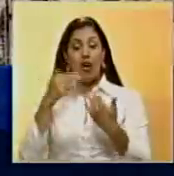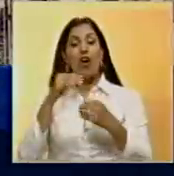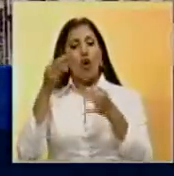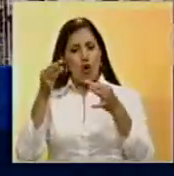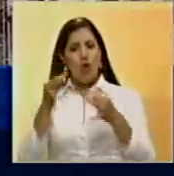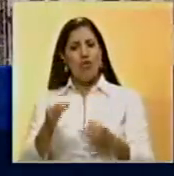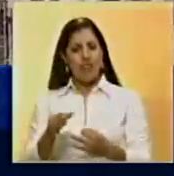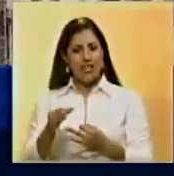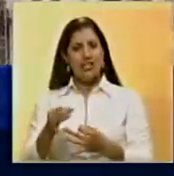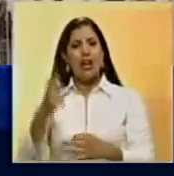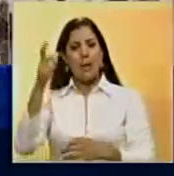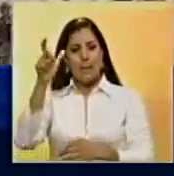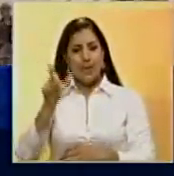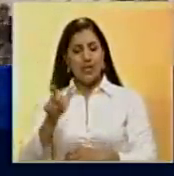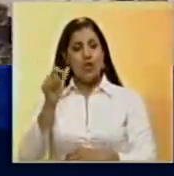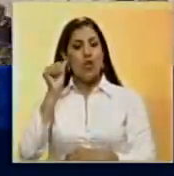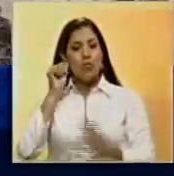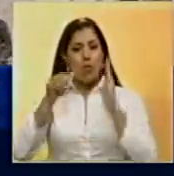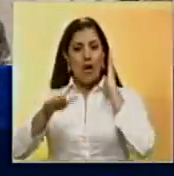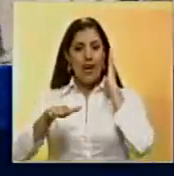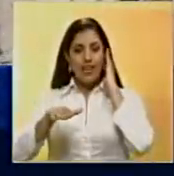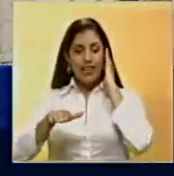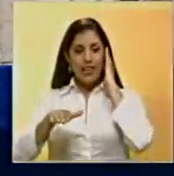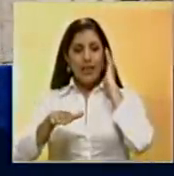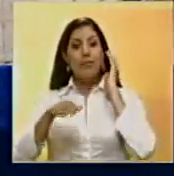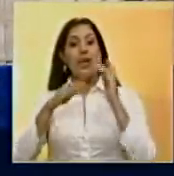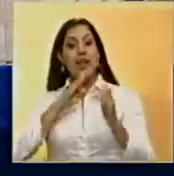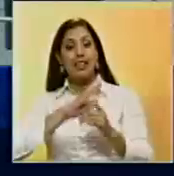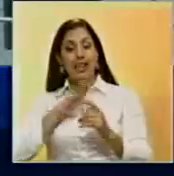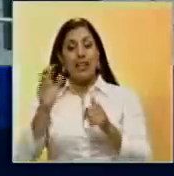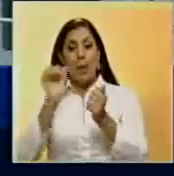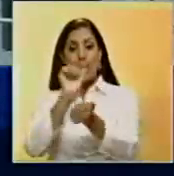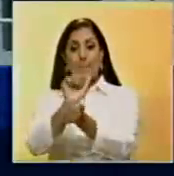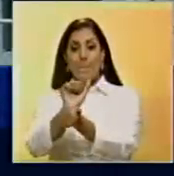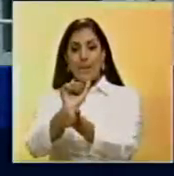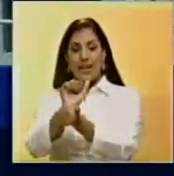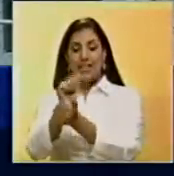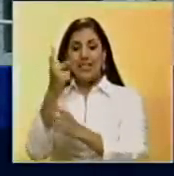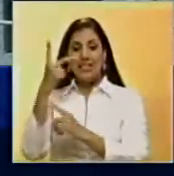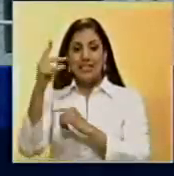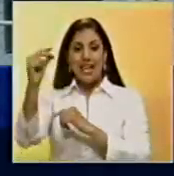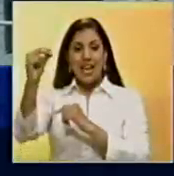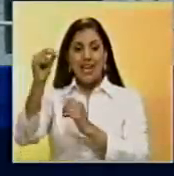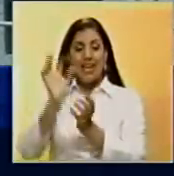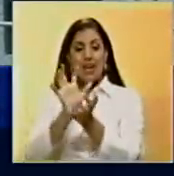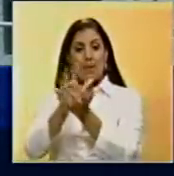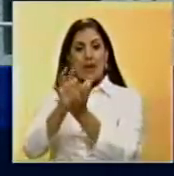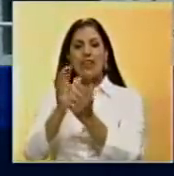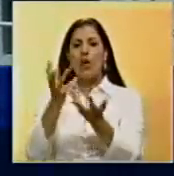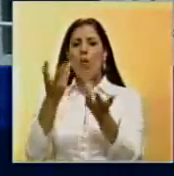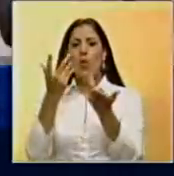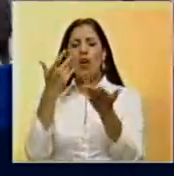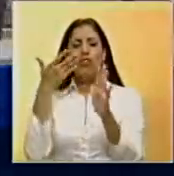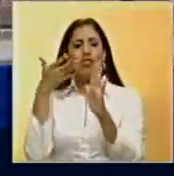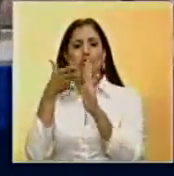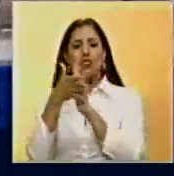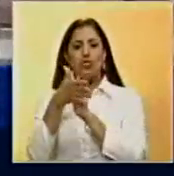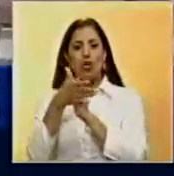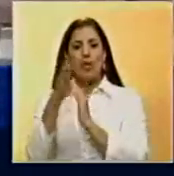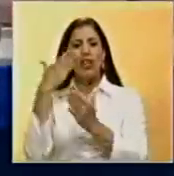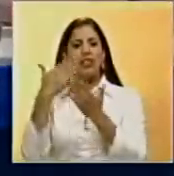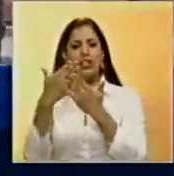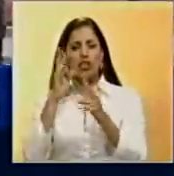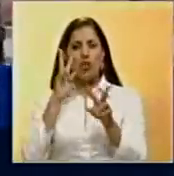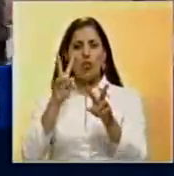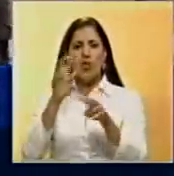confirmó que la DJ y actriz venezolana Jimena Araya fue detenida a su salida de la isla de Margarita para rendir declaraciones en condición de